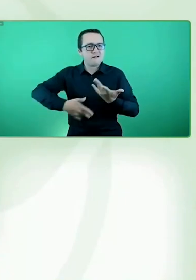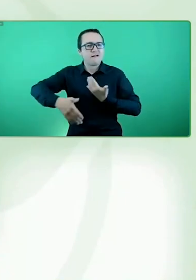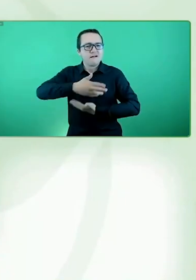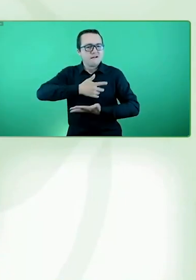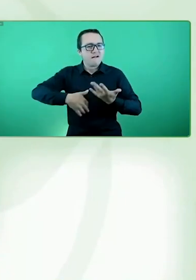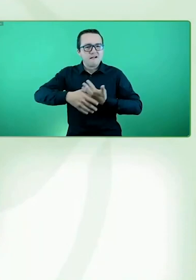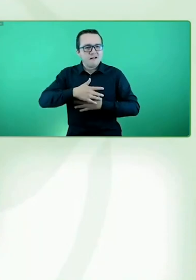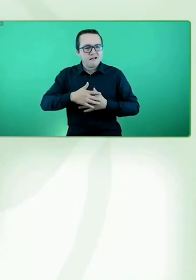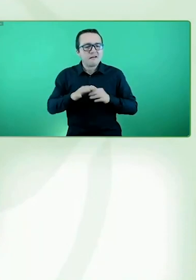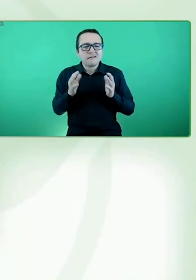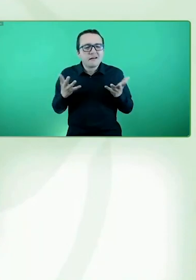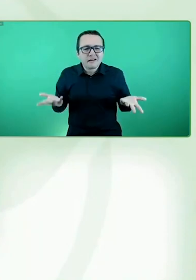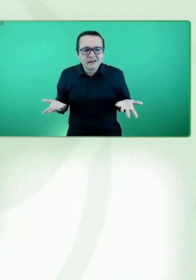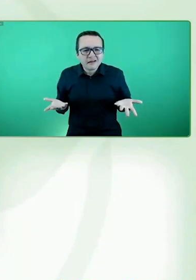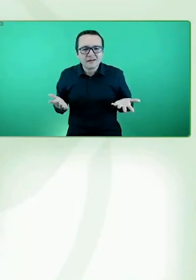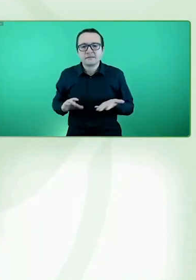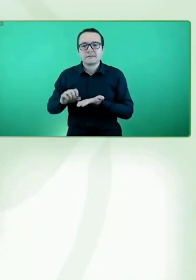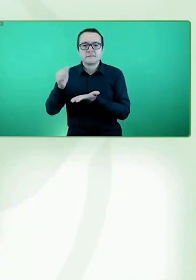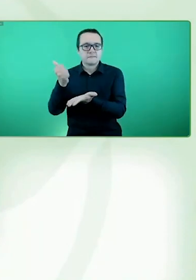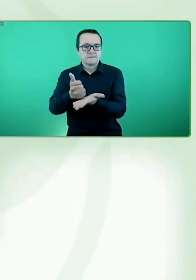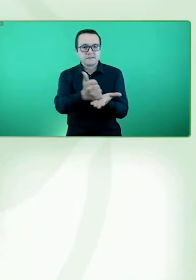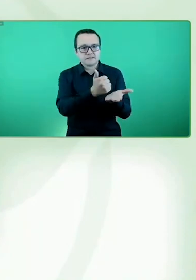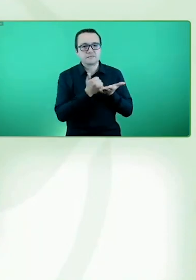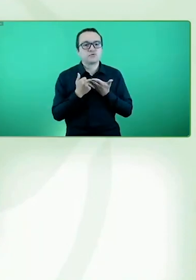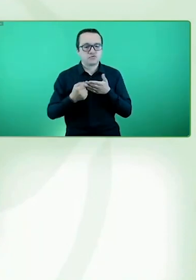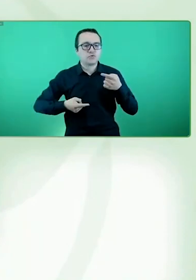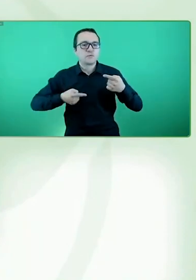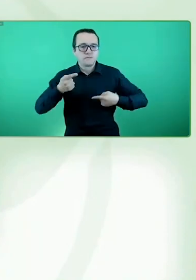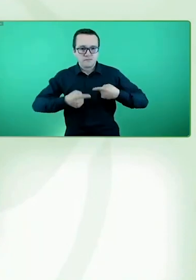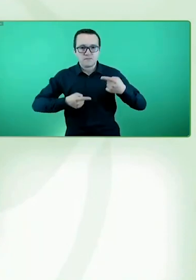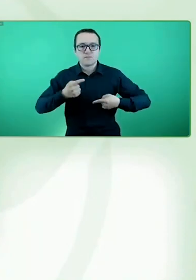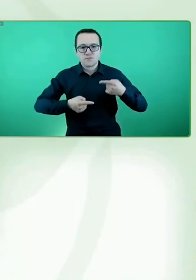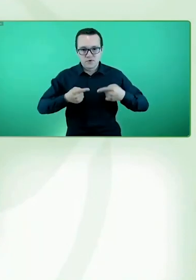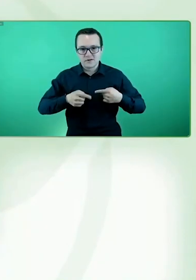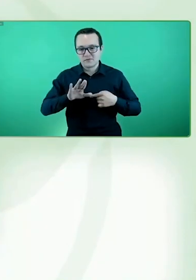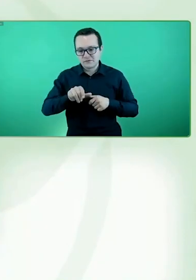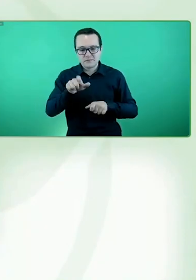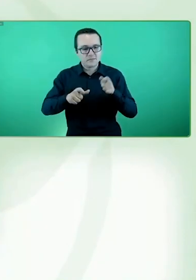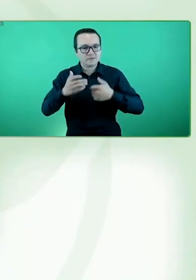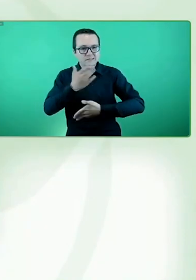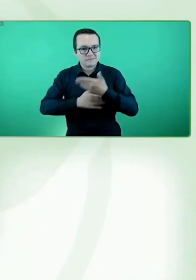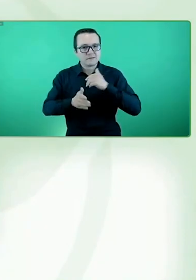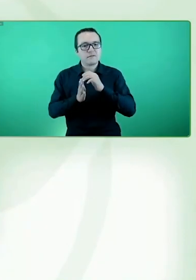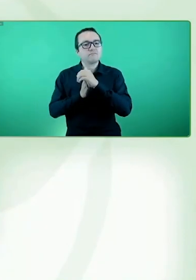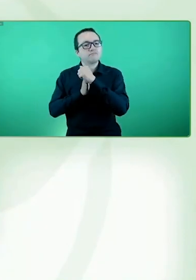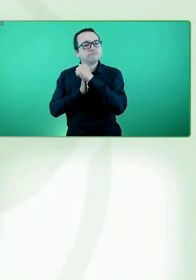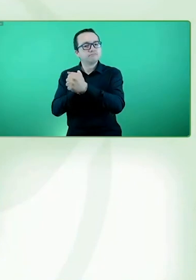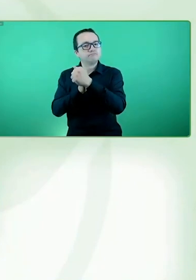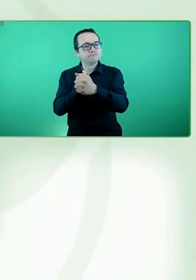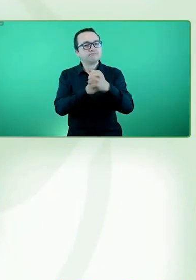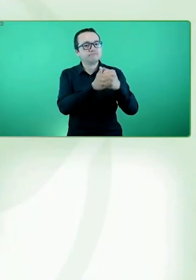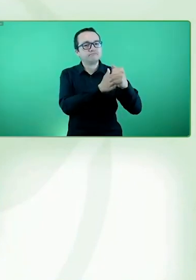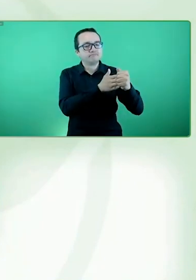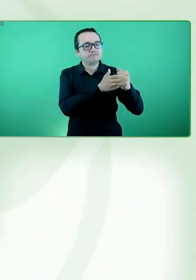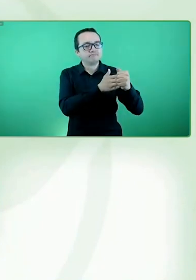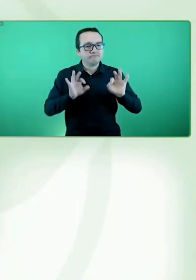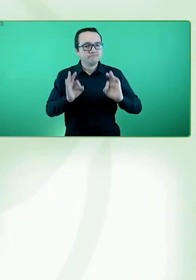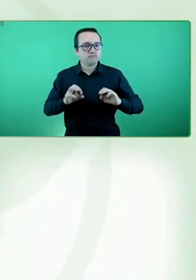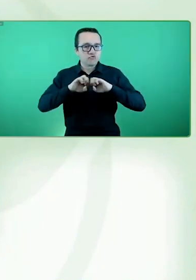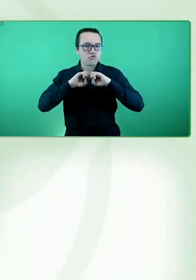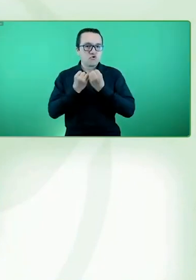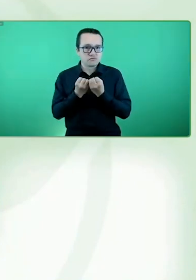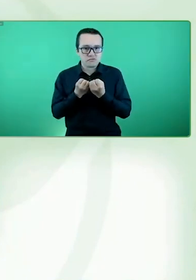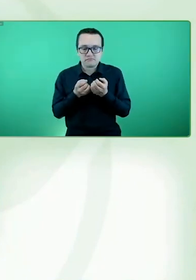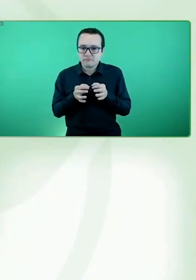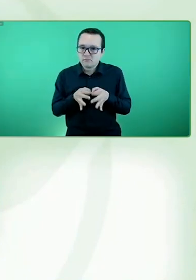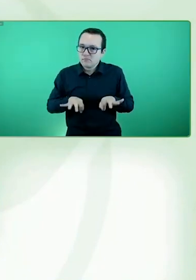participación política, ella que ocupa este tipo de liderazgos en una organización tan importante y tan grande como